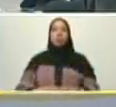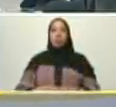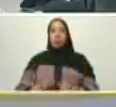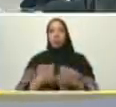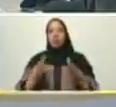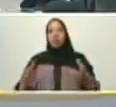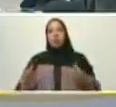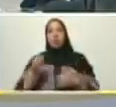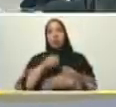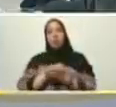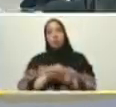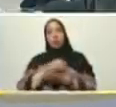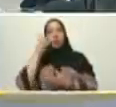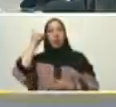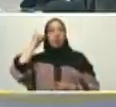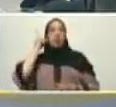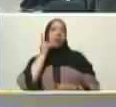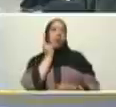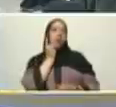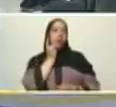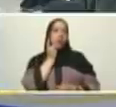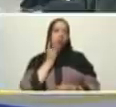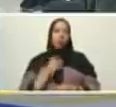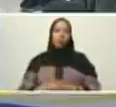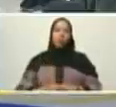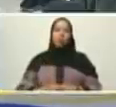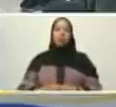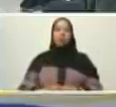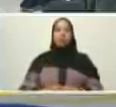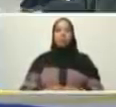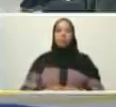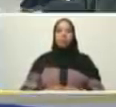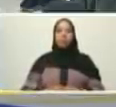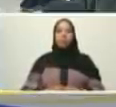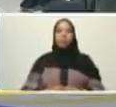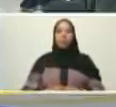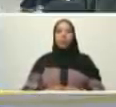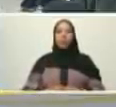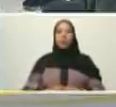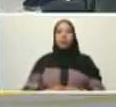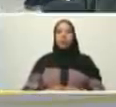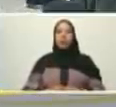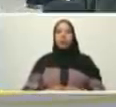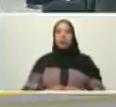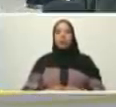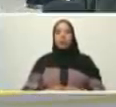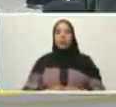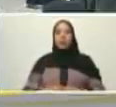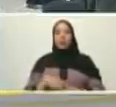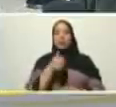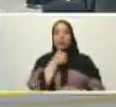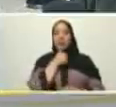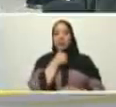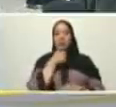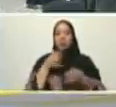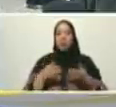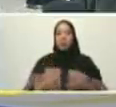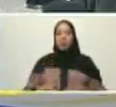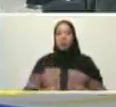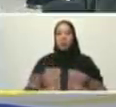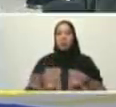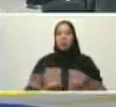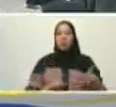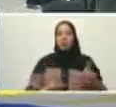y ahí va el Torito por ahí me escribió Pedro Infante hijo para